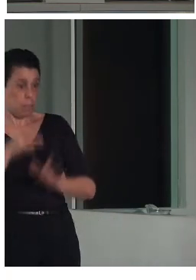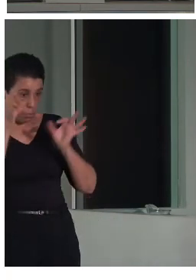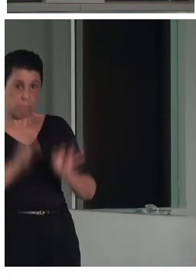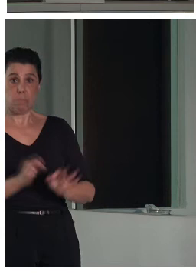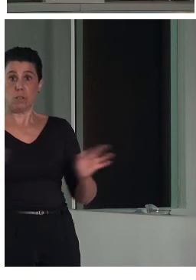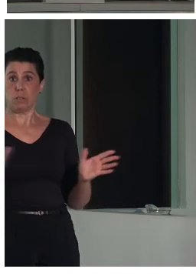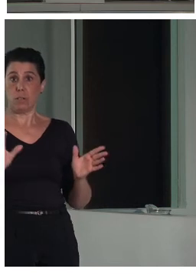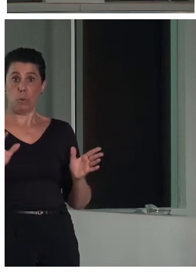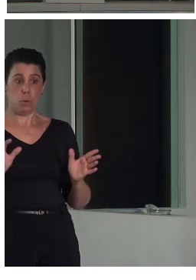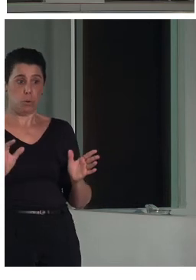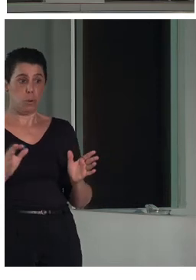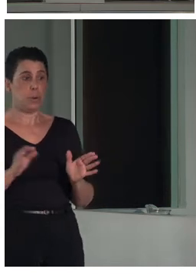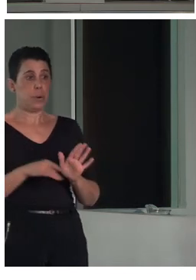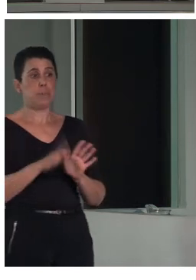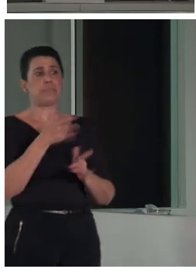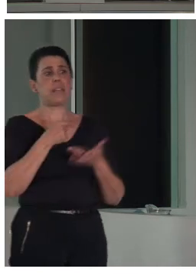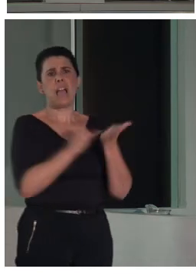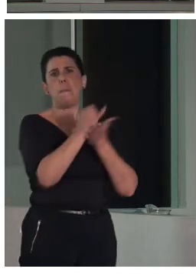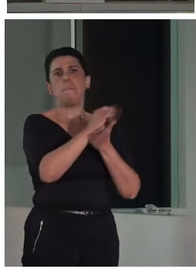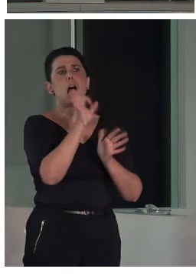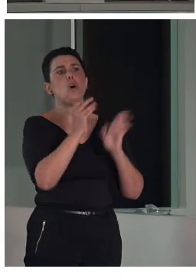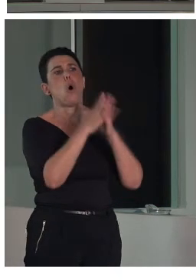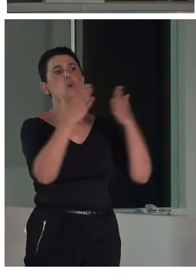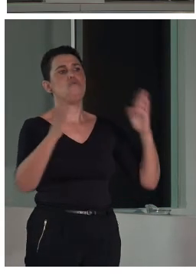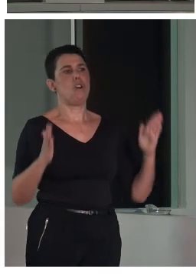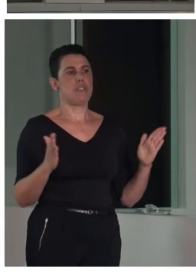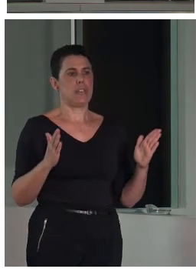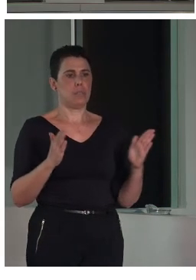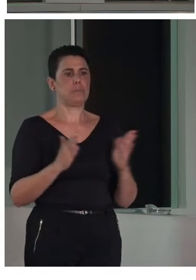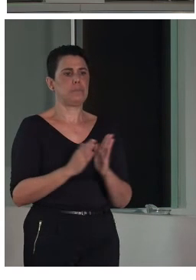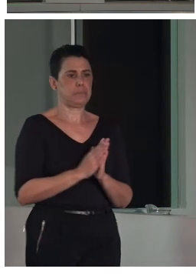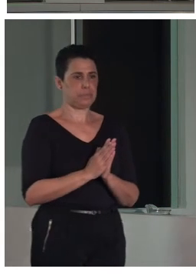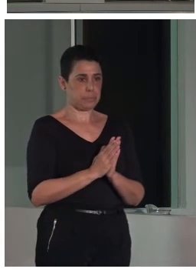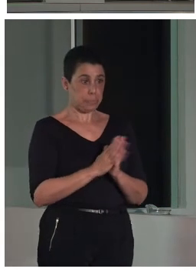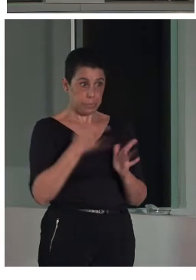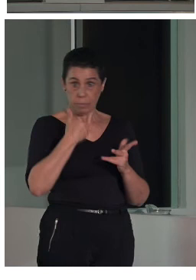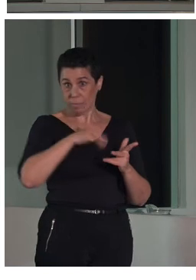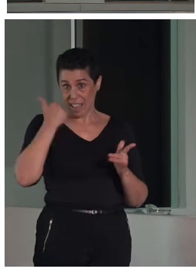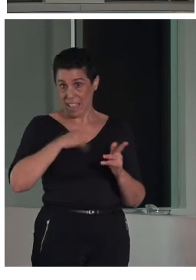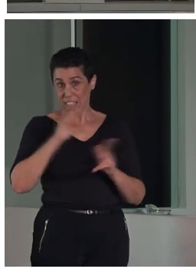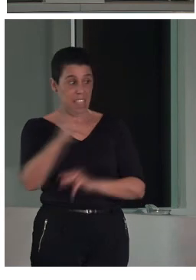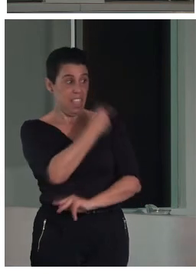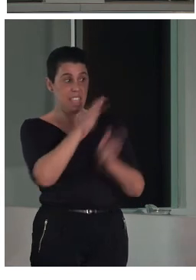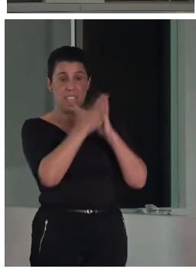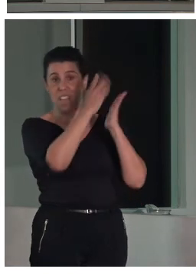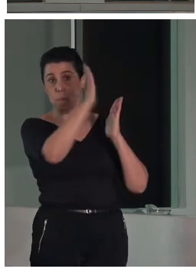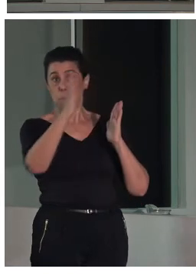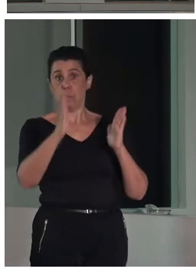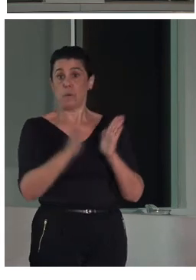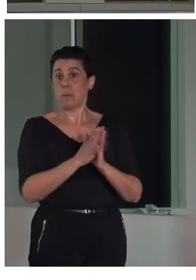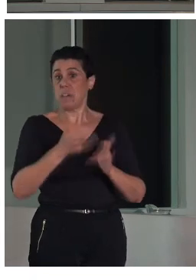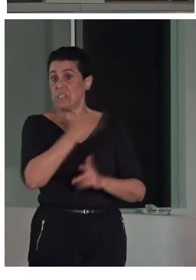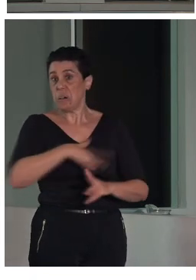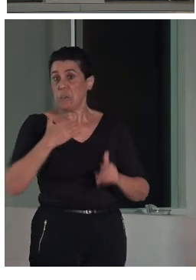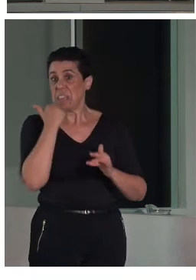del plano o del folleto os dejo estas referencias momento móvil con cámara si queréis